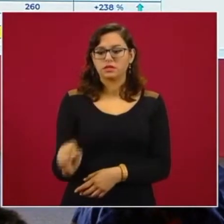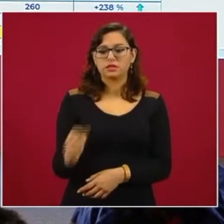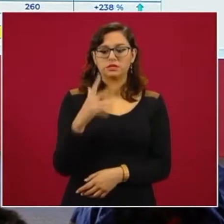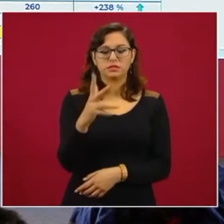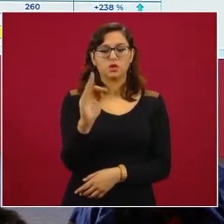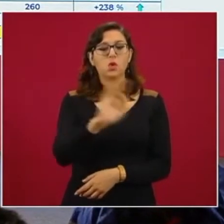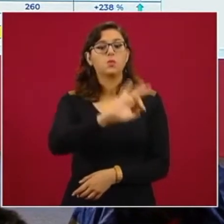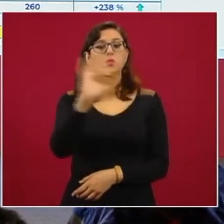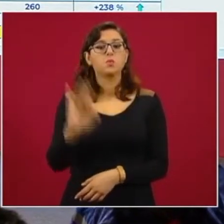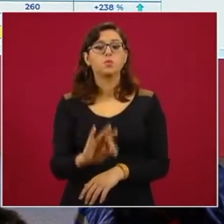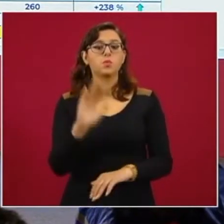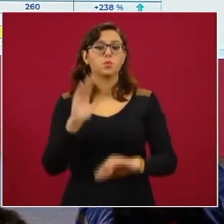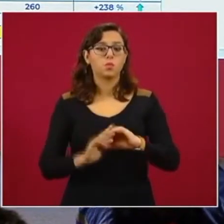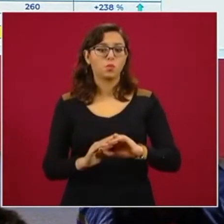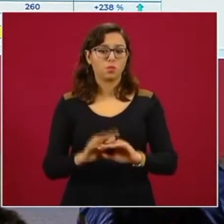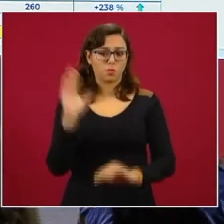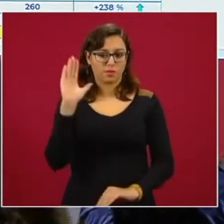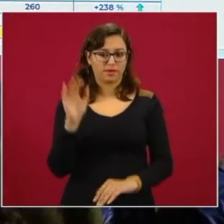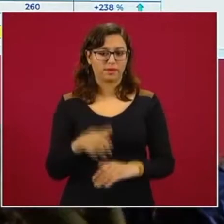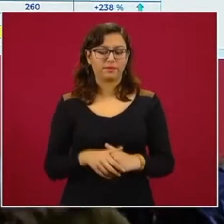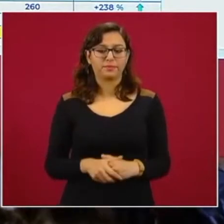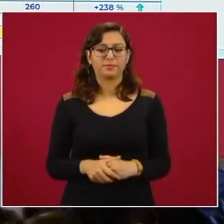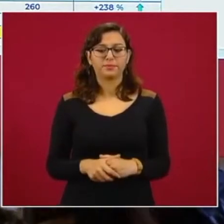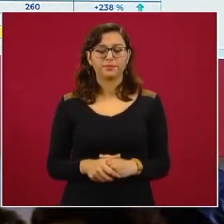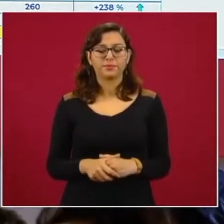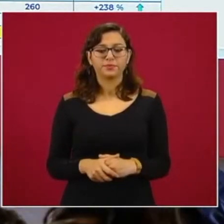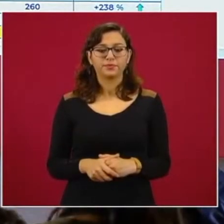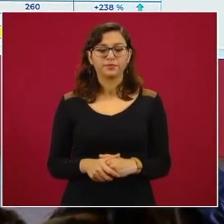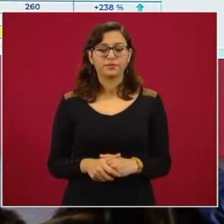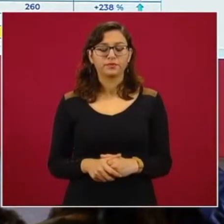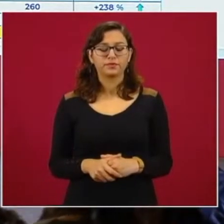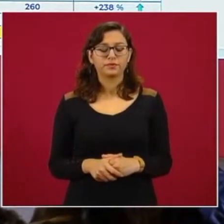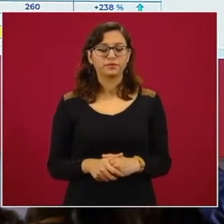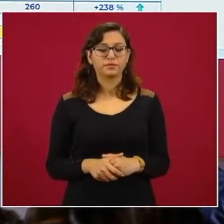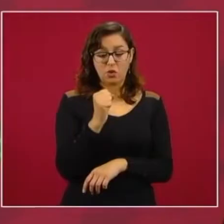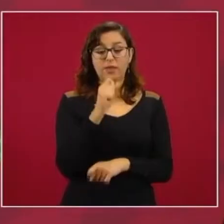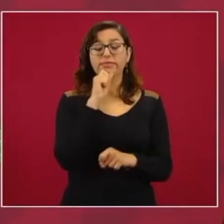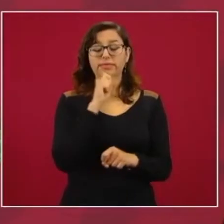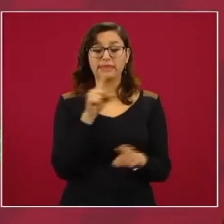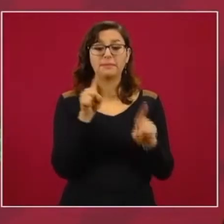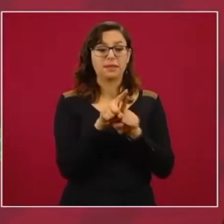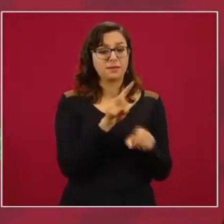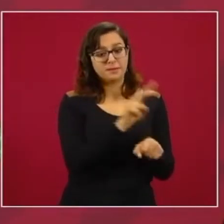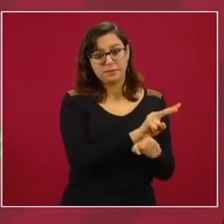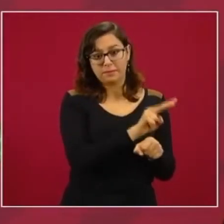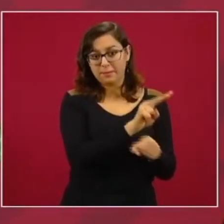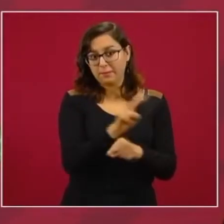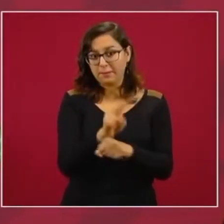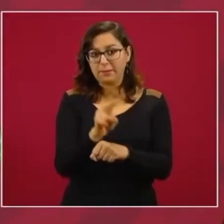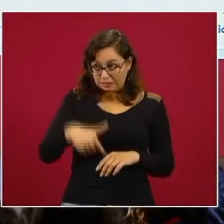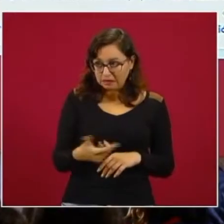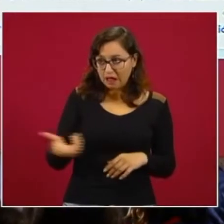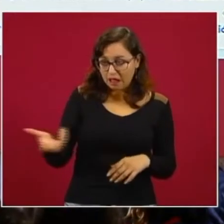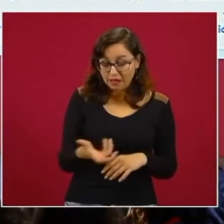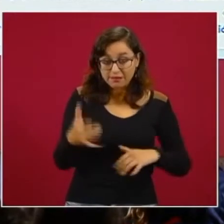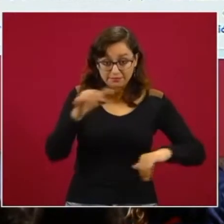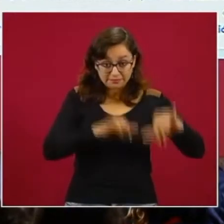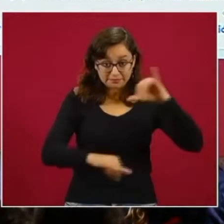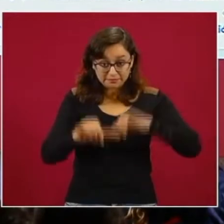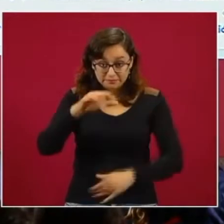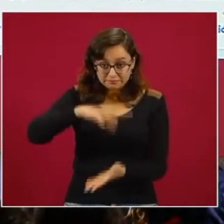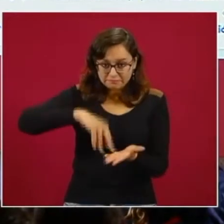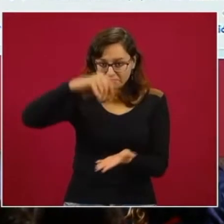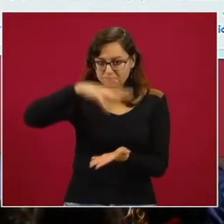por arriba de lo que hicimos en el 2019. De acuerdo con las autoridades, el